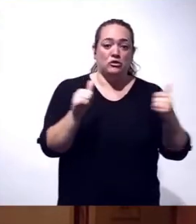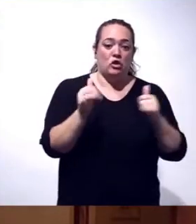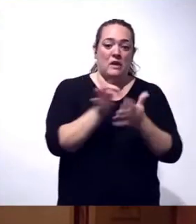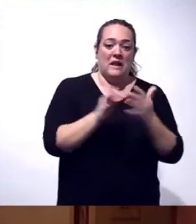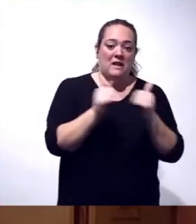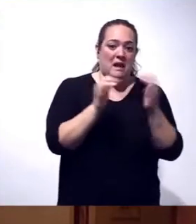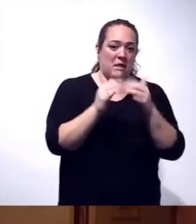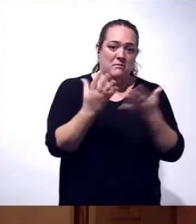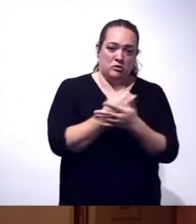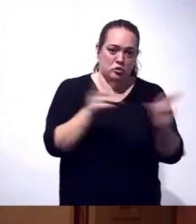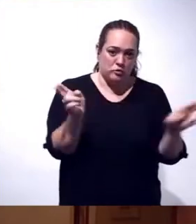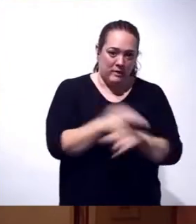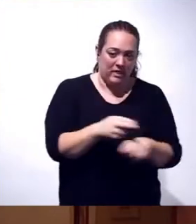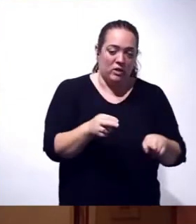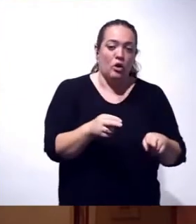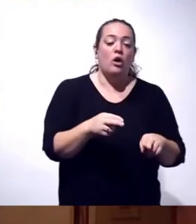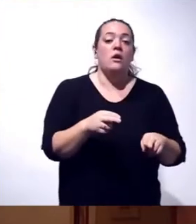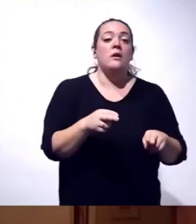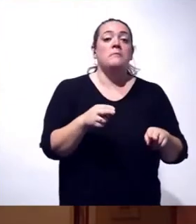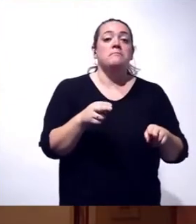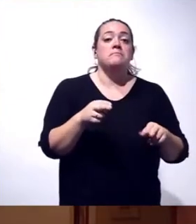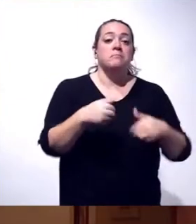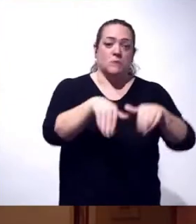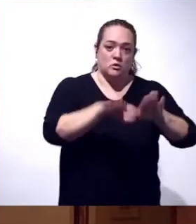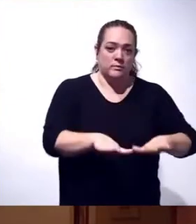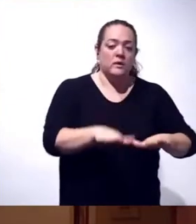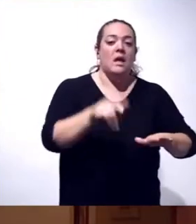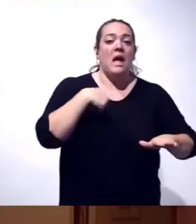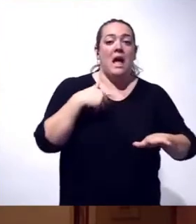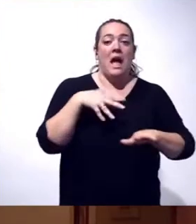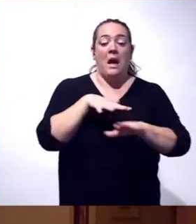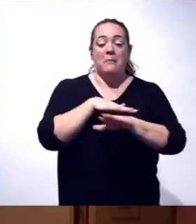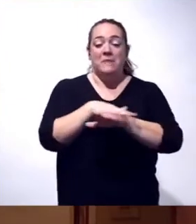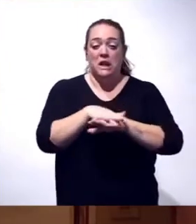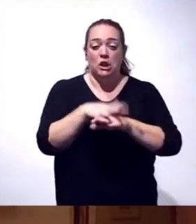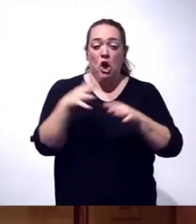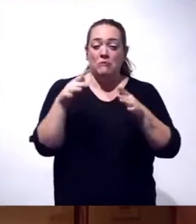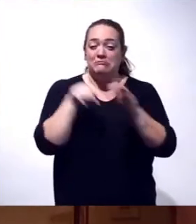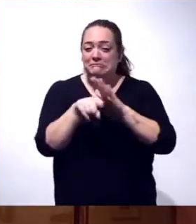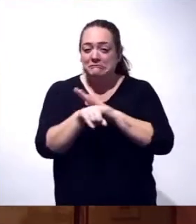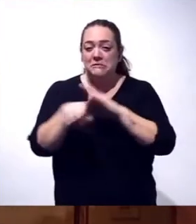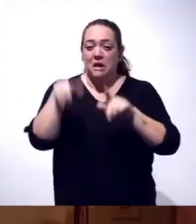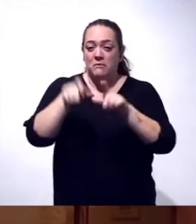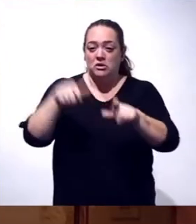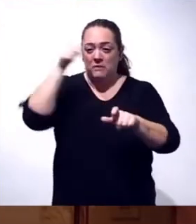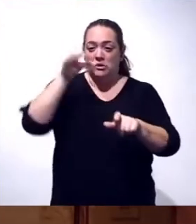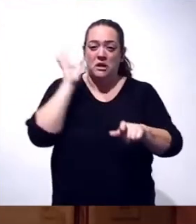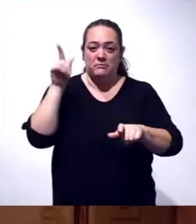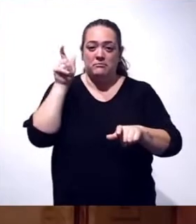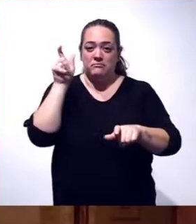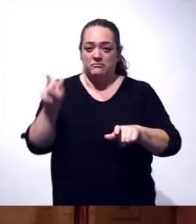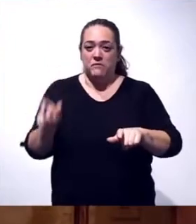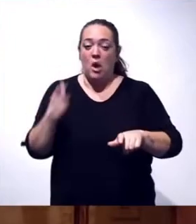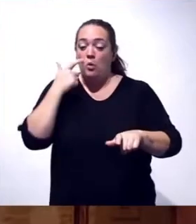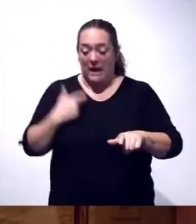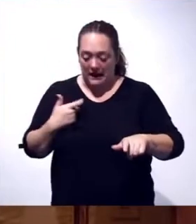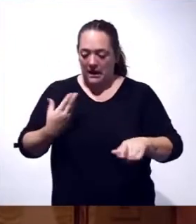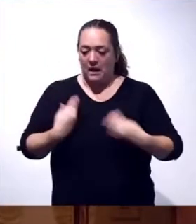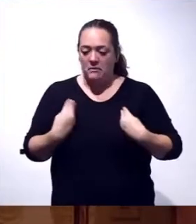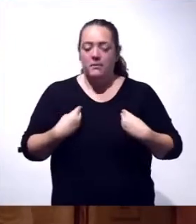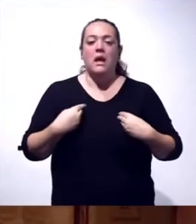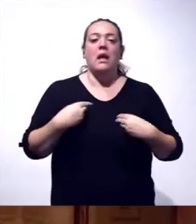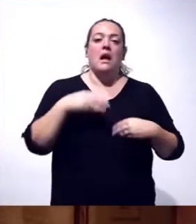la isla de La Palma y haciendo gestiones el ministro con los españoles y españolas que están en Ucrania. Sí les puedo decir que hay canarios,